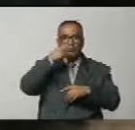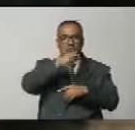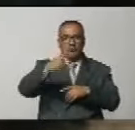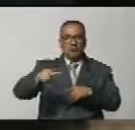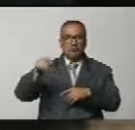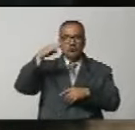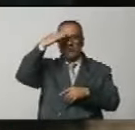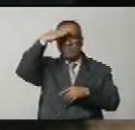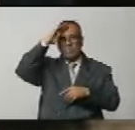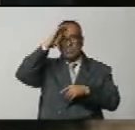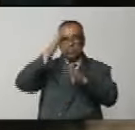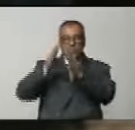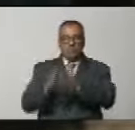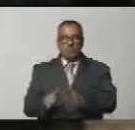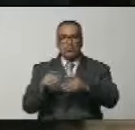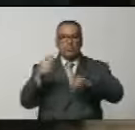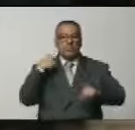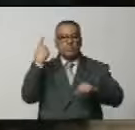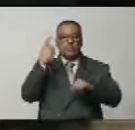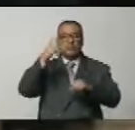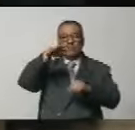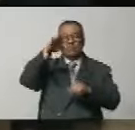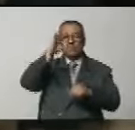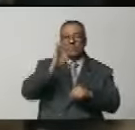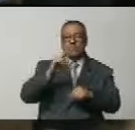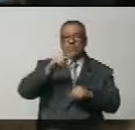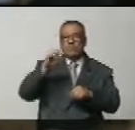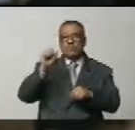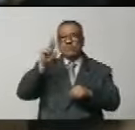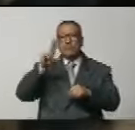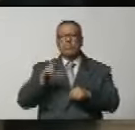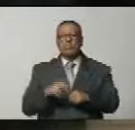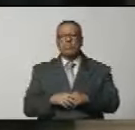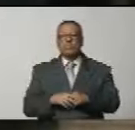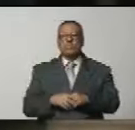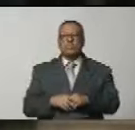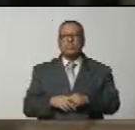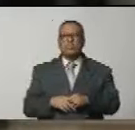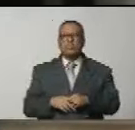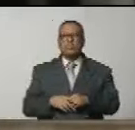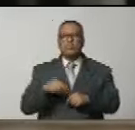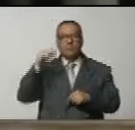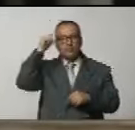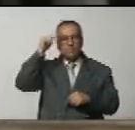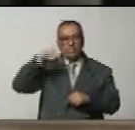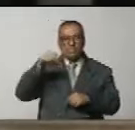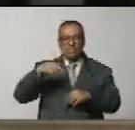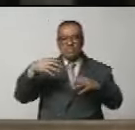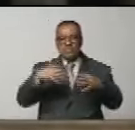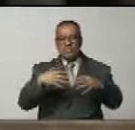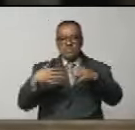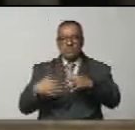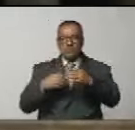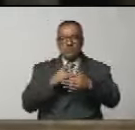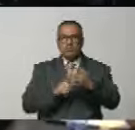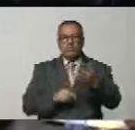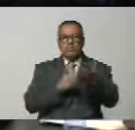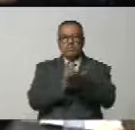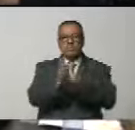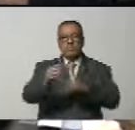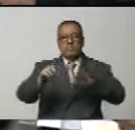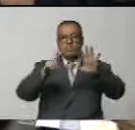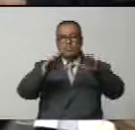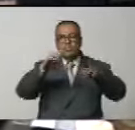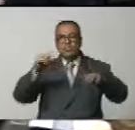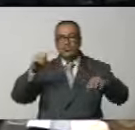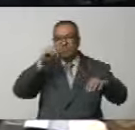cubano, esa Cuba heroica de Fidel, de Raúl, del Che, y que hoy lucha contra 60 años de bloqueo,